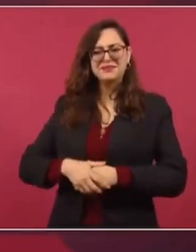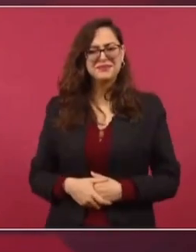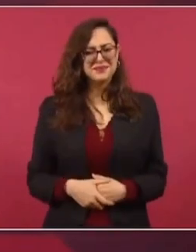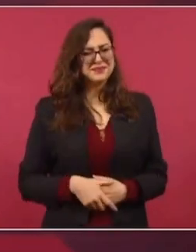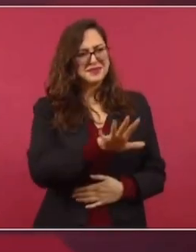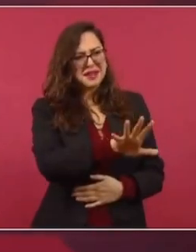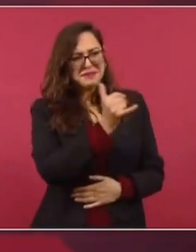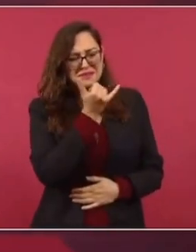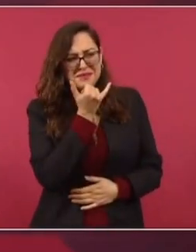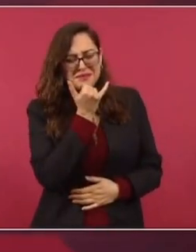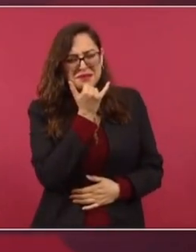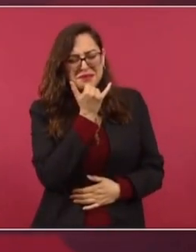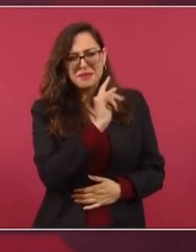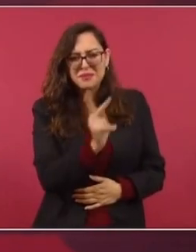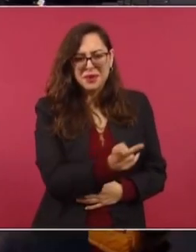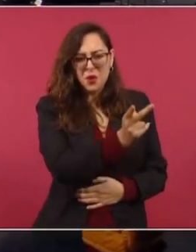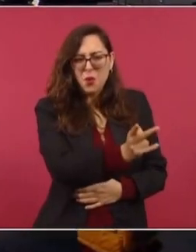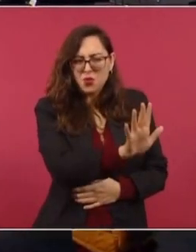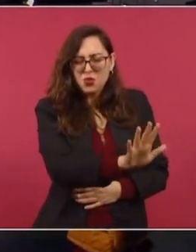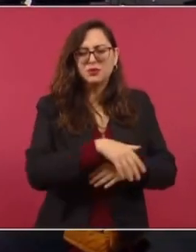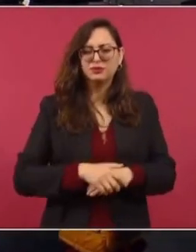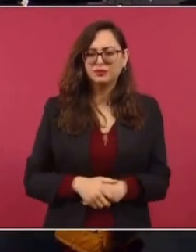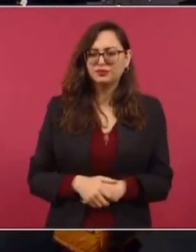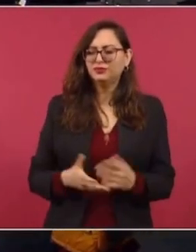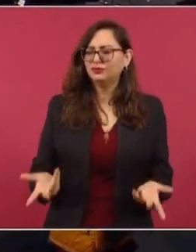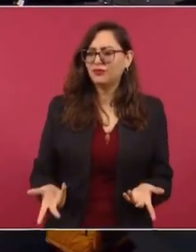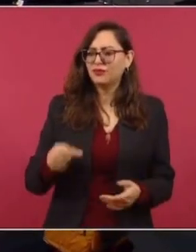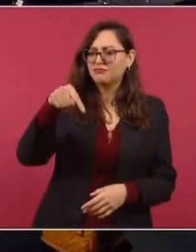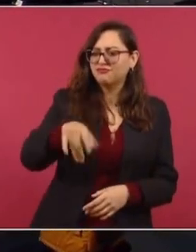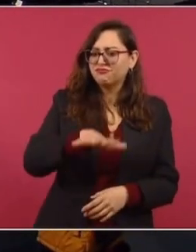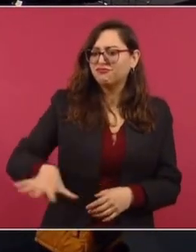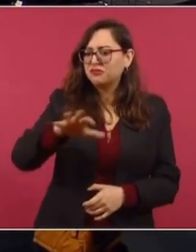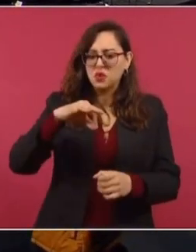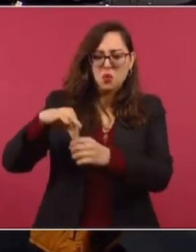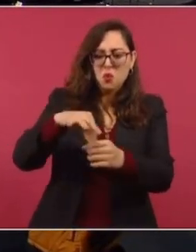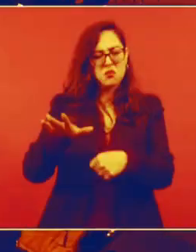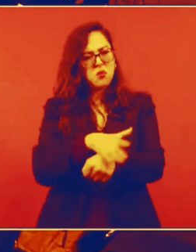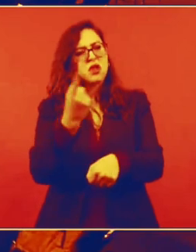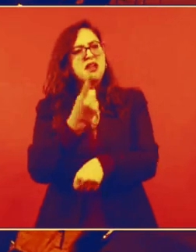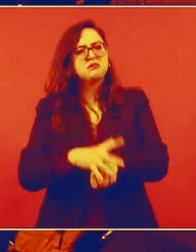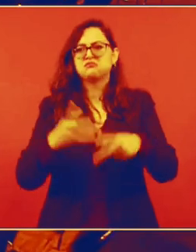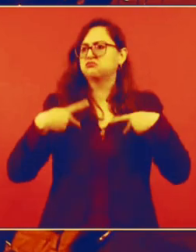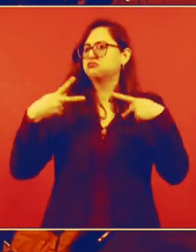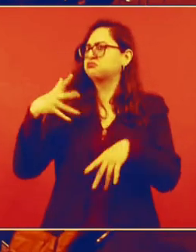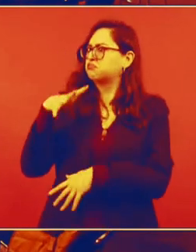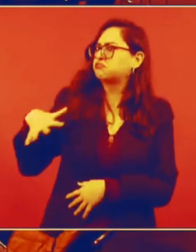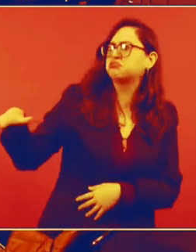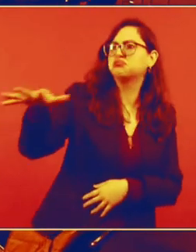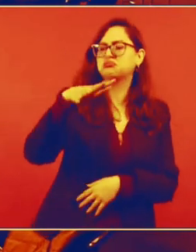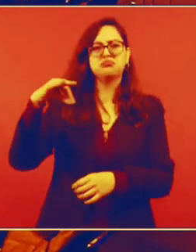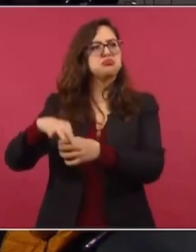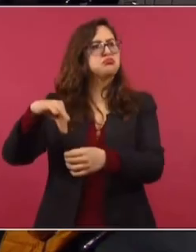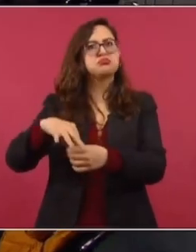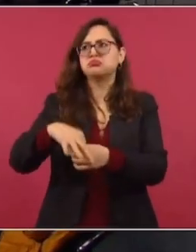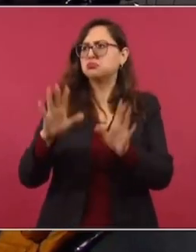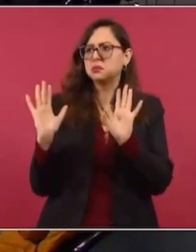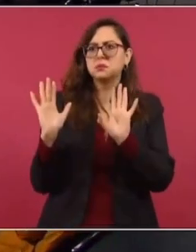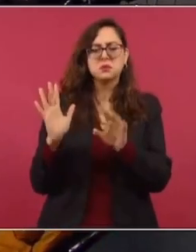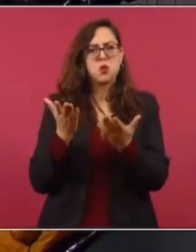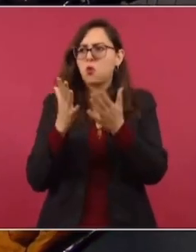se va a poner en riesgo una elección si quien ha hecho valer la democracia en el país ha sido el pueblo? No ellos. Los que ponen en riesgo la elección son ellos siempre.